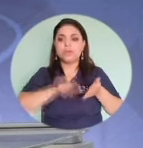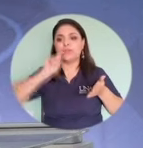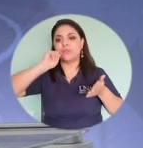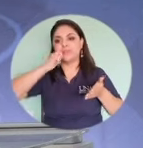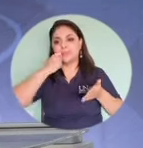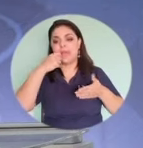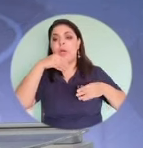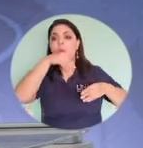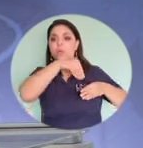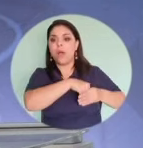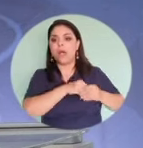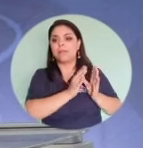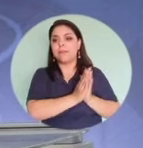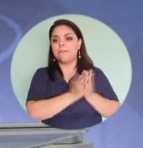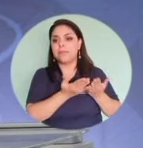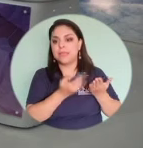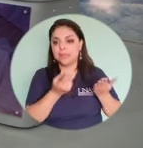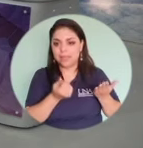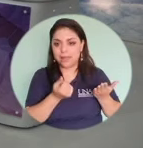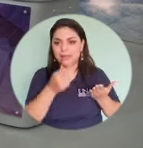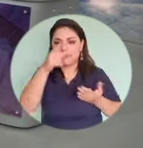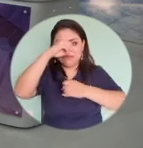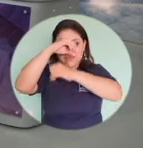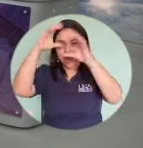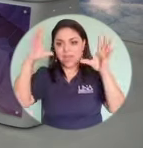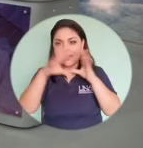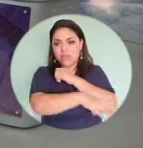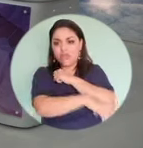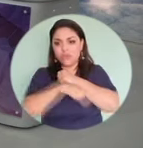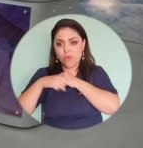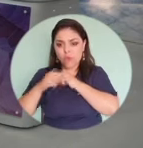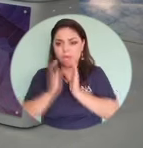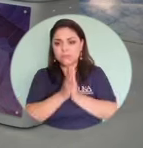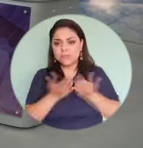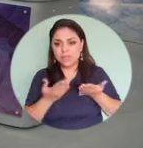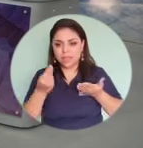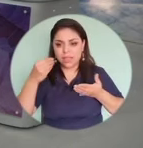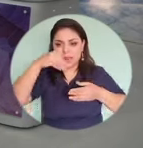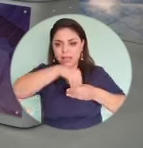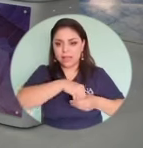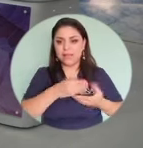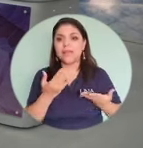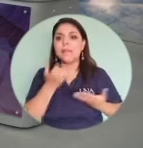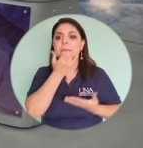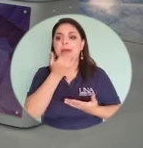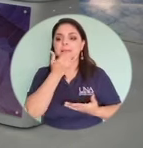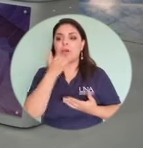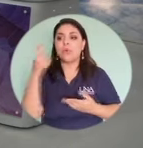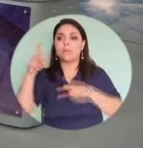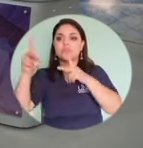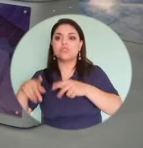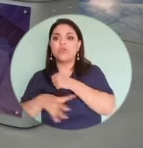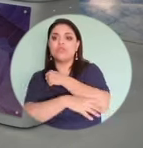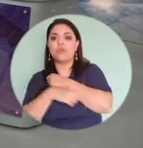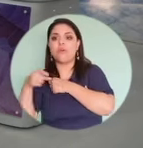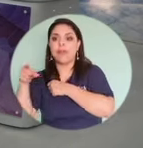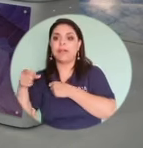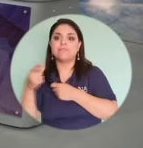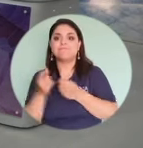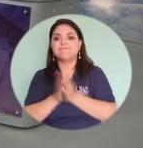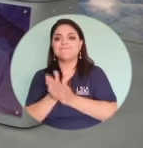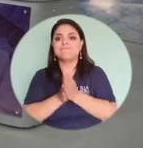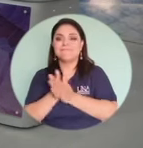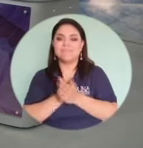lo que puede pasar si su billetera es robada o por un descuido llega a manos de un tercero. Entonces ahí es donde estamos